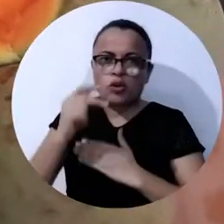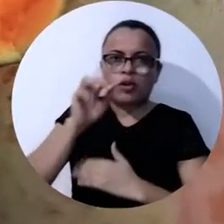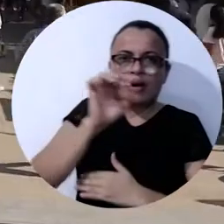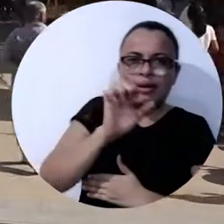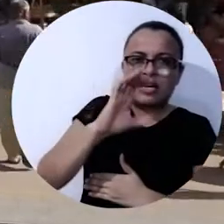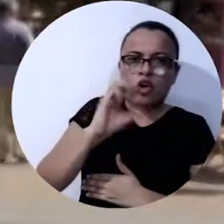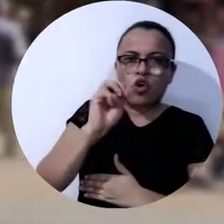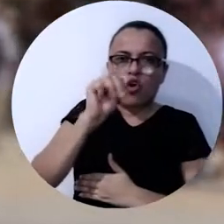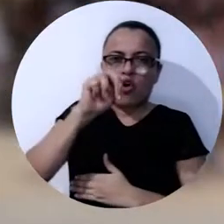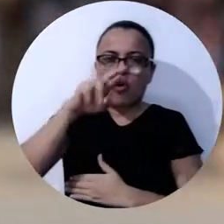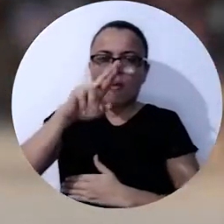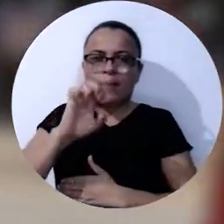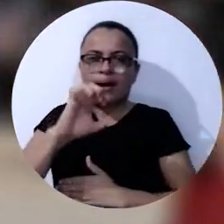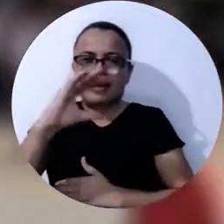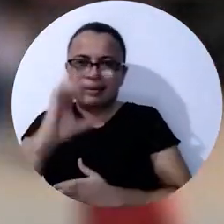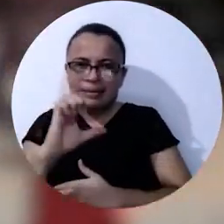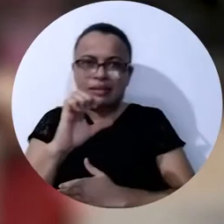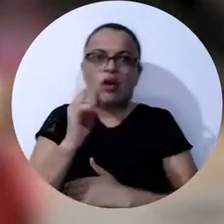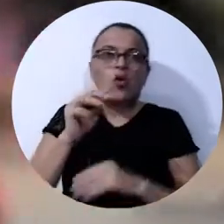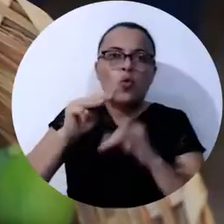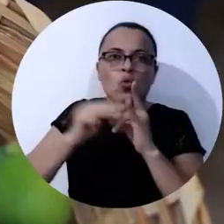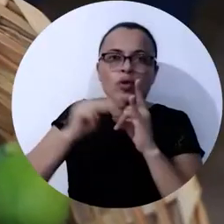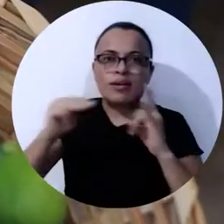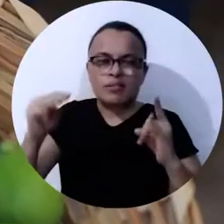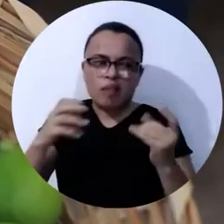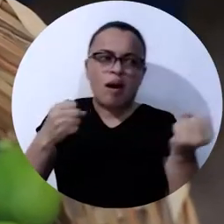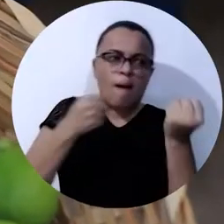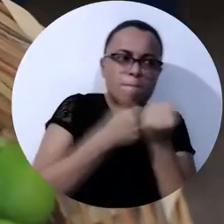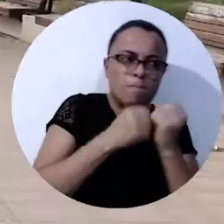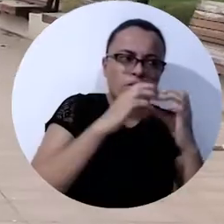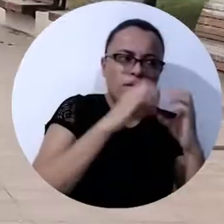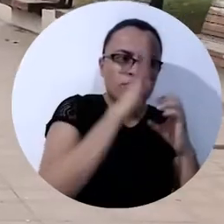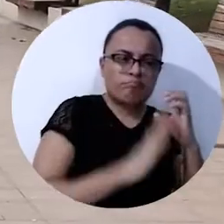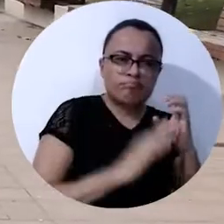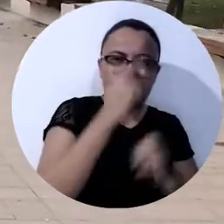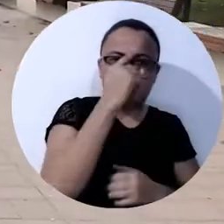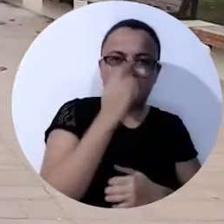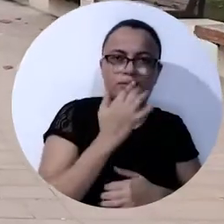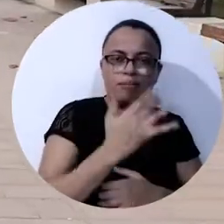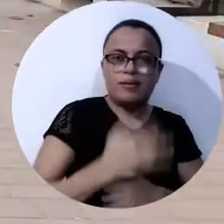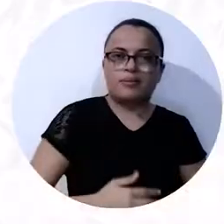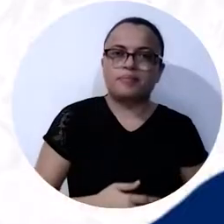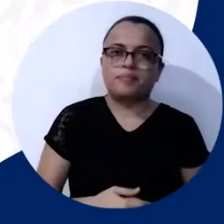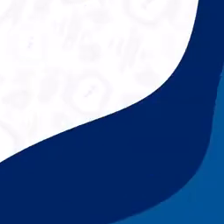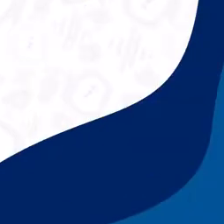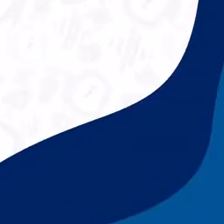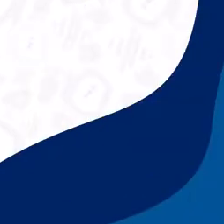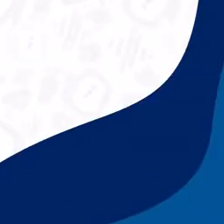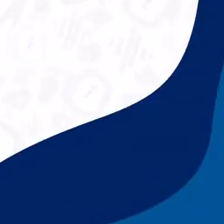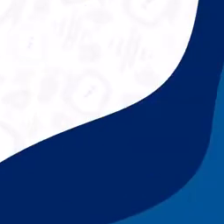por el proyecto e-commerce de la Universidad del Magdalena como apoyo a la Cámara de Comercio de Santa Marta.